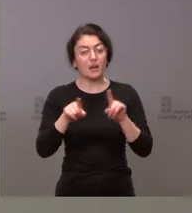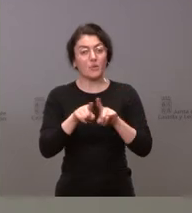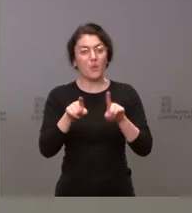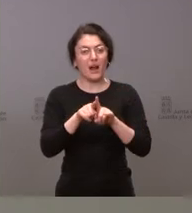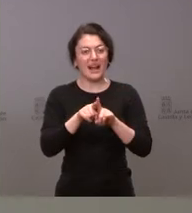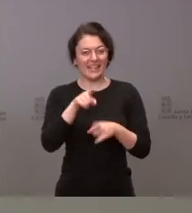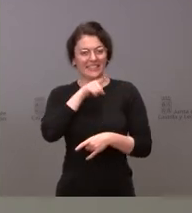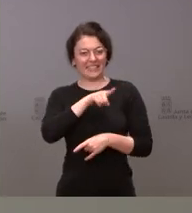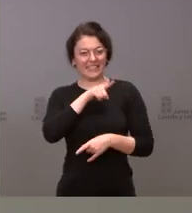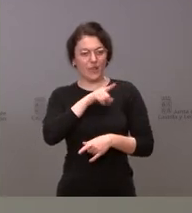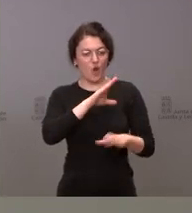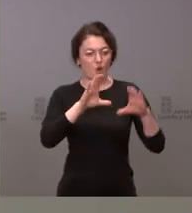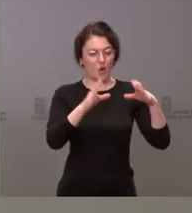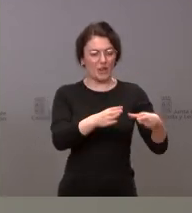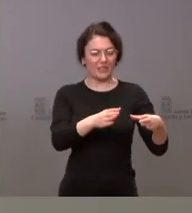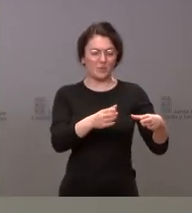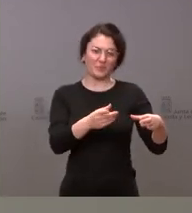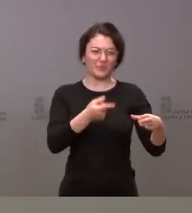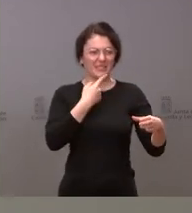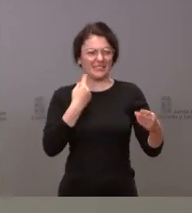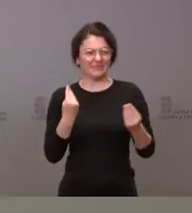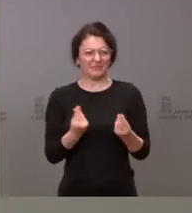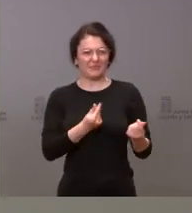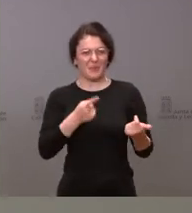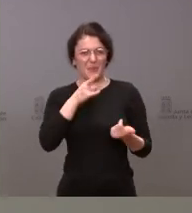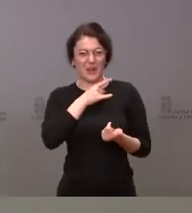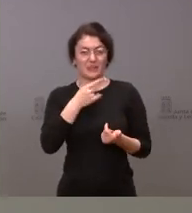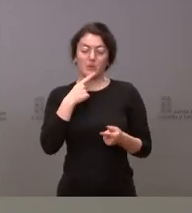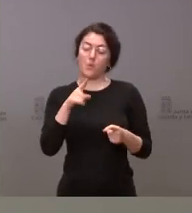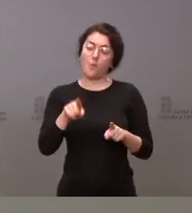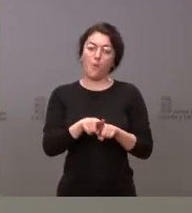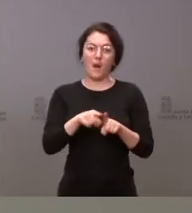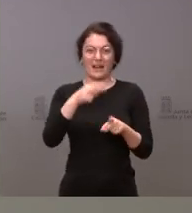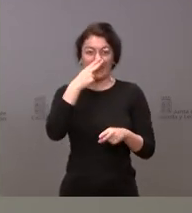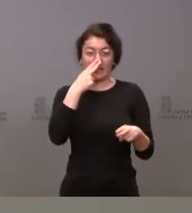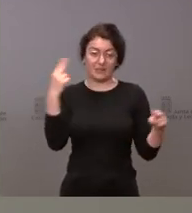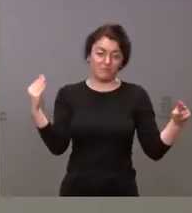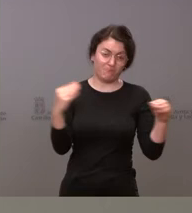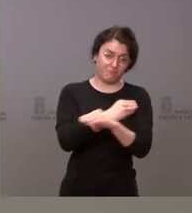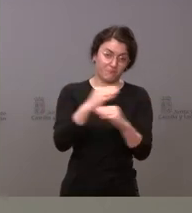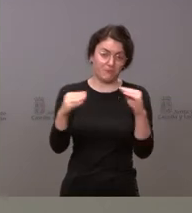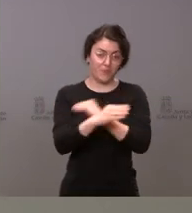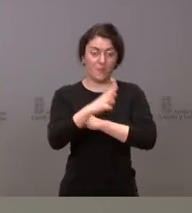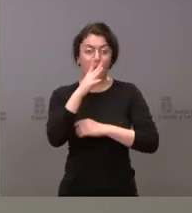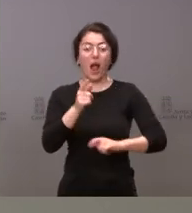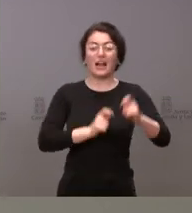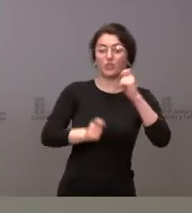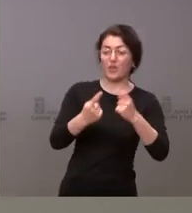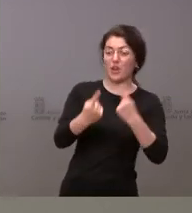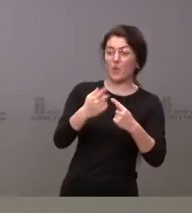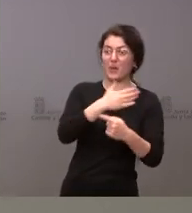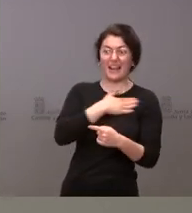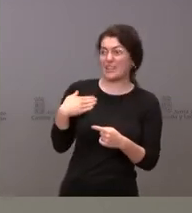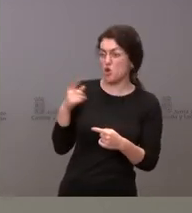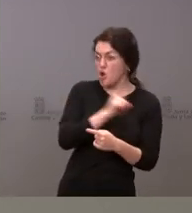malestar de ciertos colectivos, pues es que aquí hay intereses contrapuestos. O sea, por un lado, unas asociaciones no quieren nada público y otro